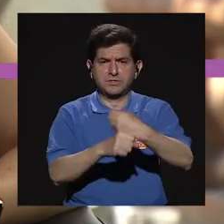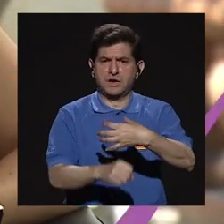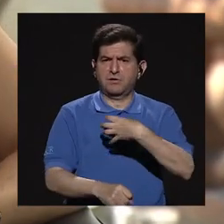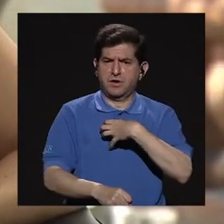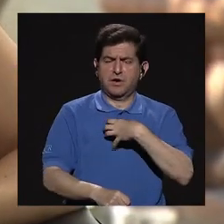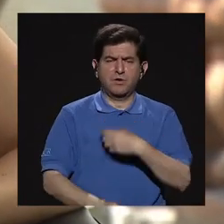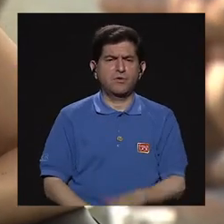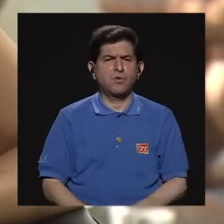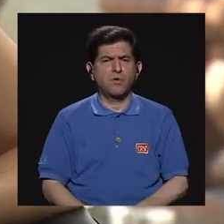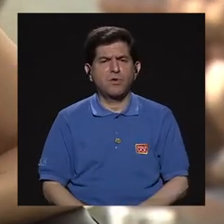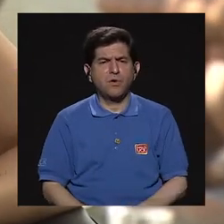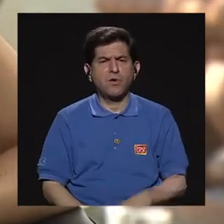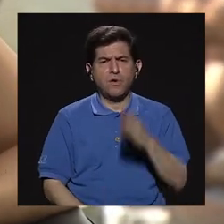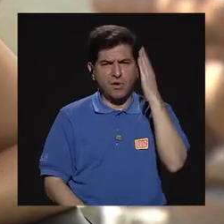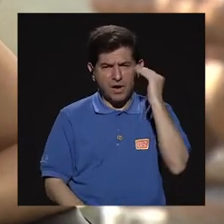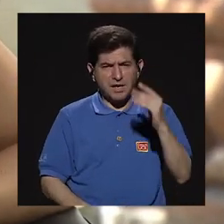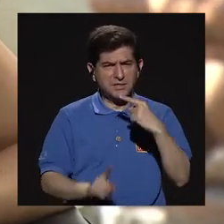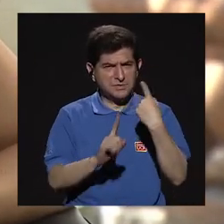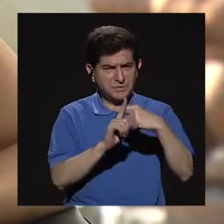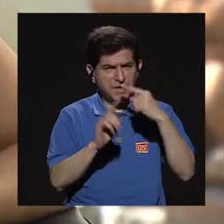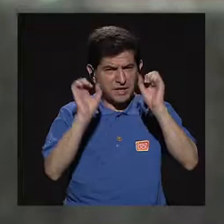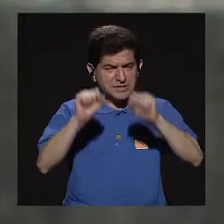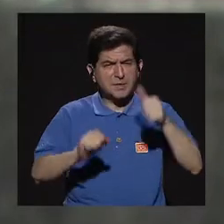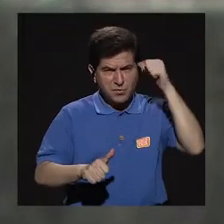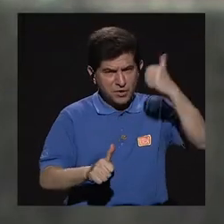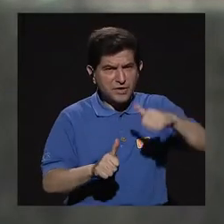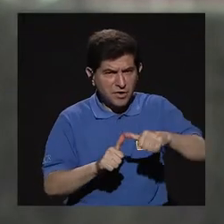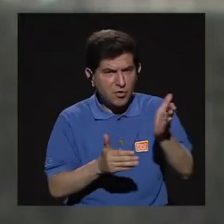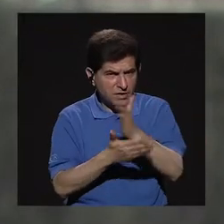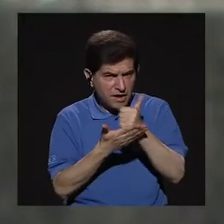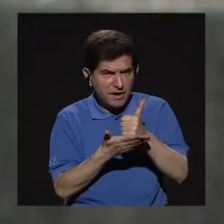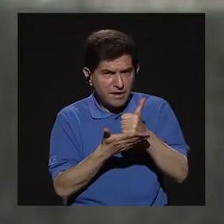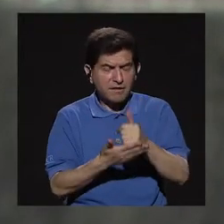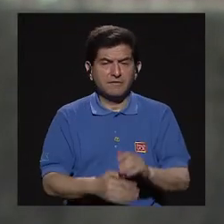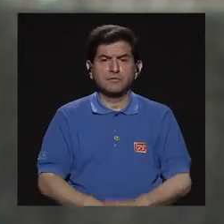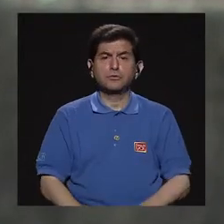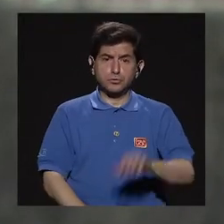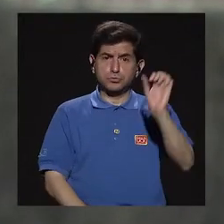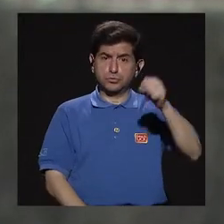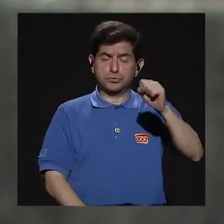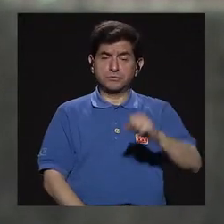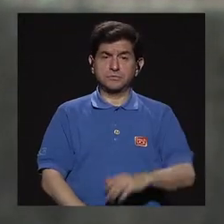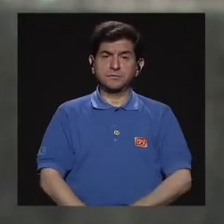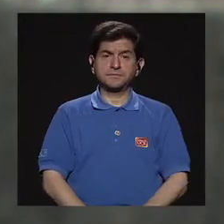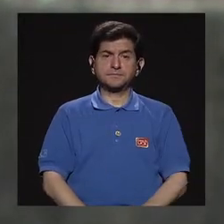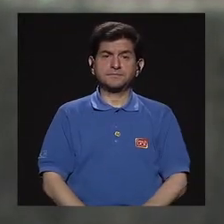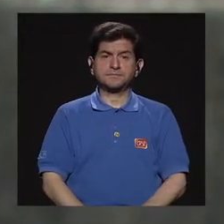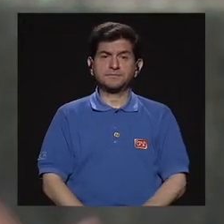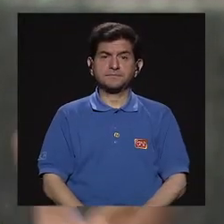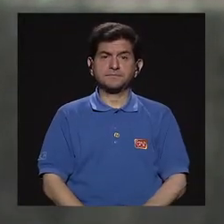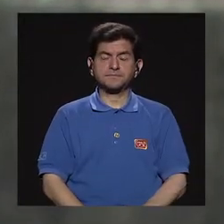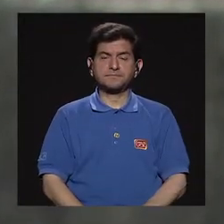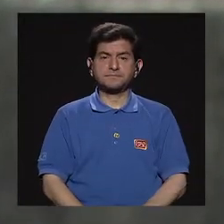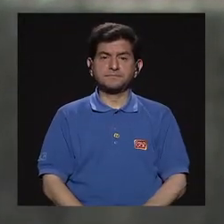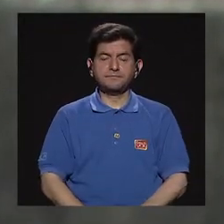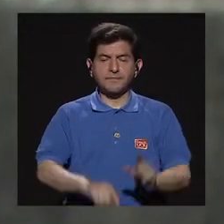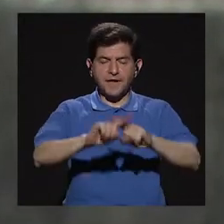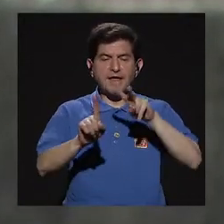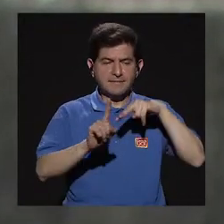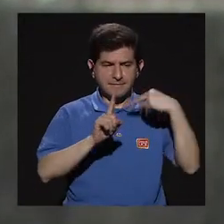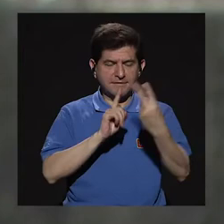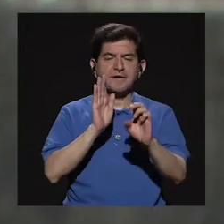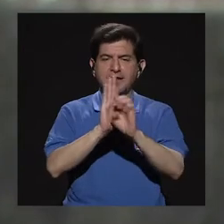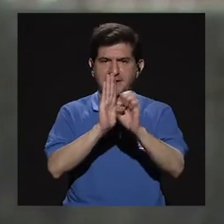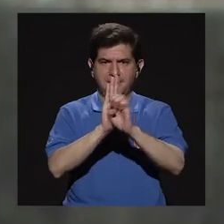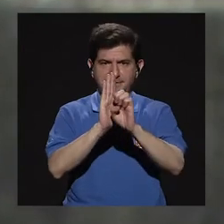¿nos podrías hablar de experiencias positivas? ¿Qué recordés? Bueno, sí, o sea, digamos, desde muchos, digamos, puntos de